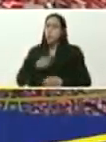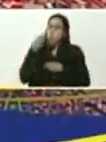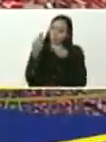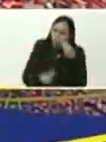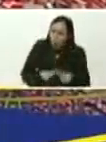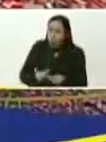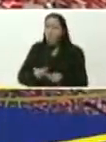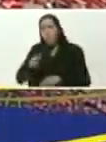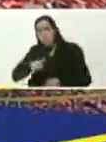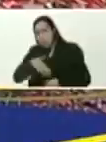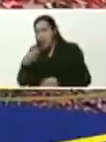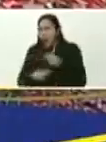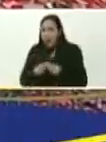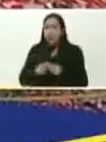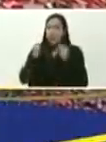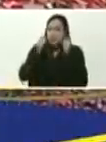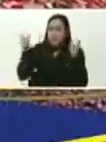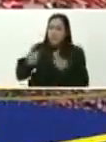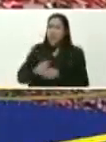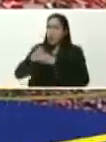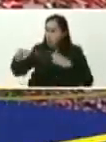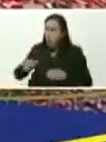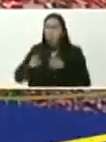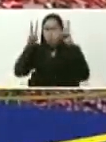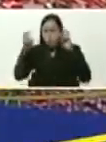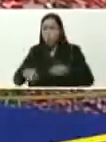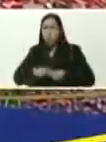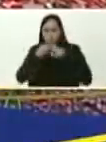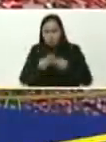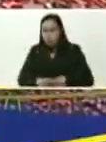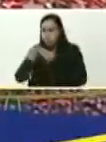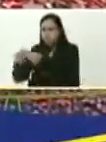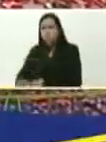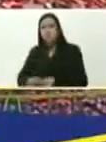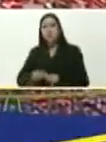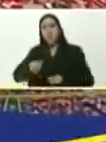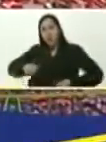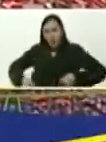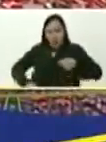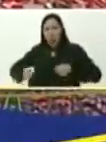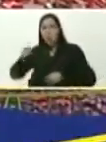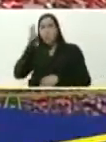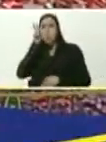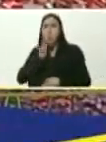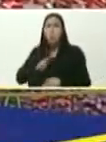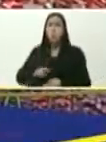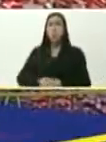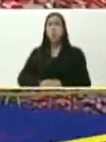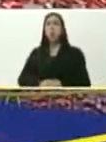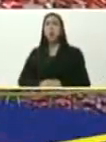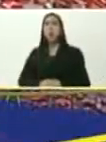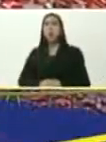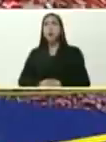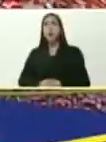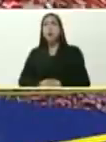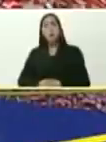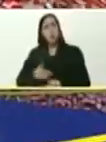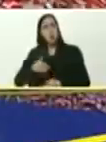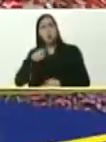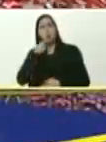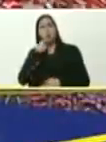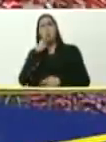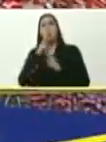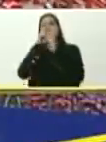es capaz de hacer este milagro, con autobuses modernos, con camiones, de los más modernos del mundo, y yo les digo,